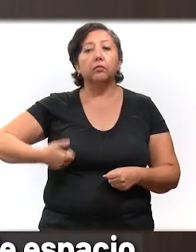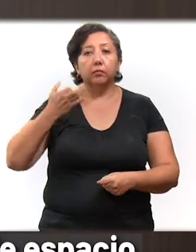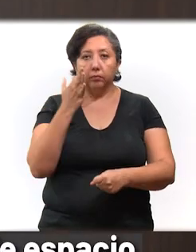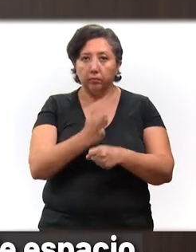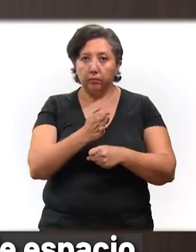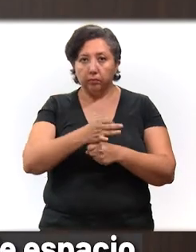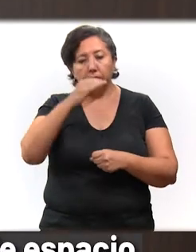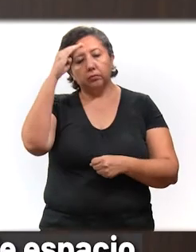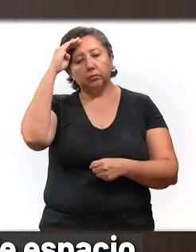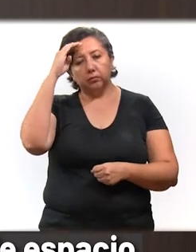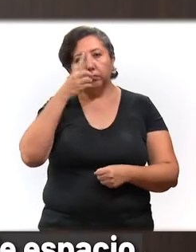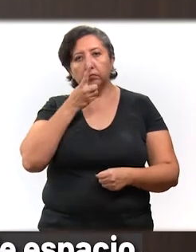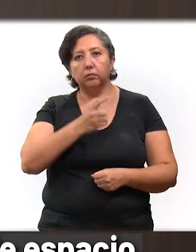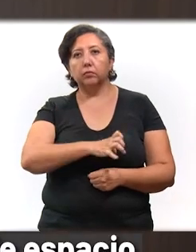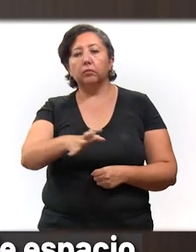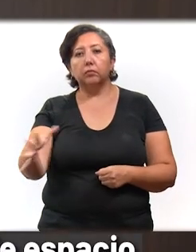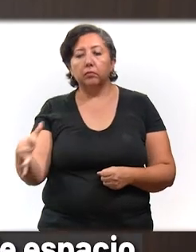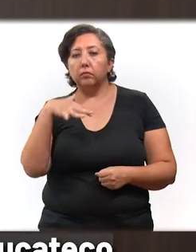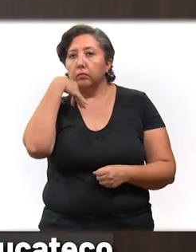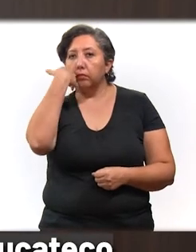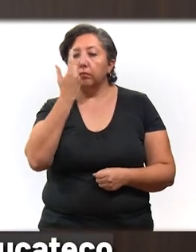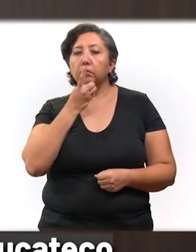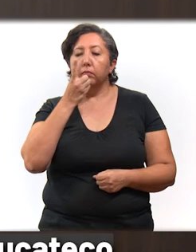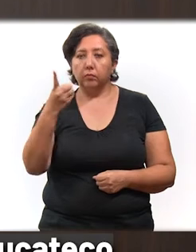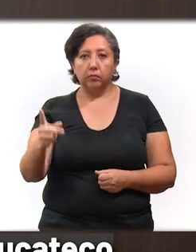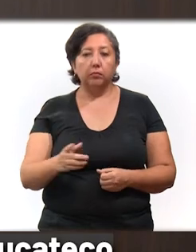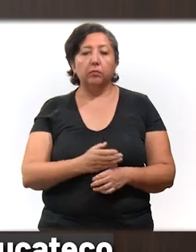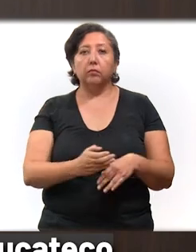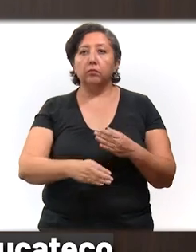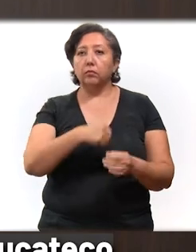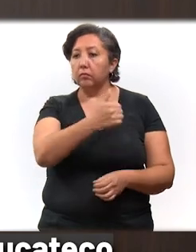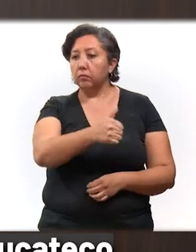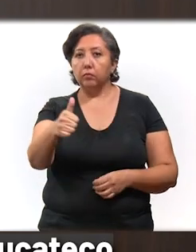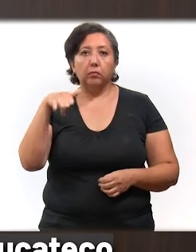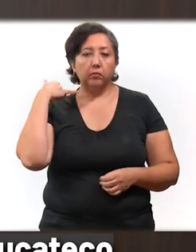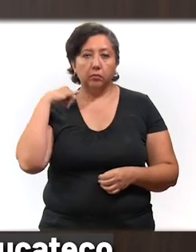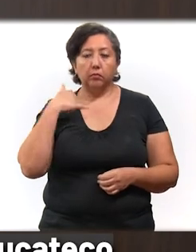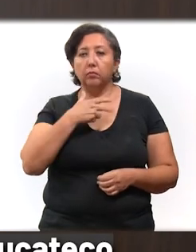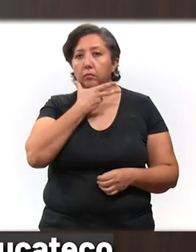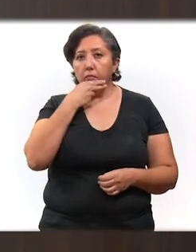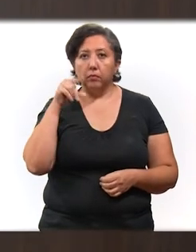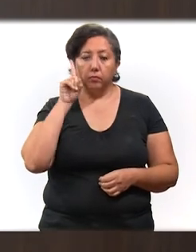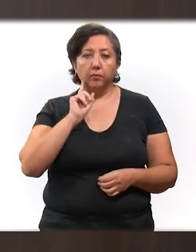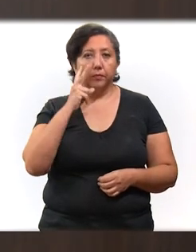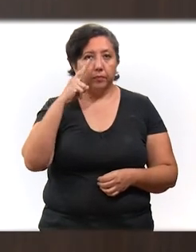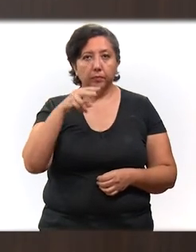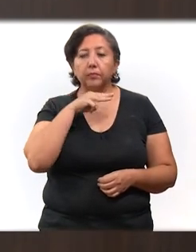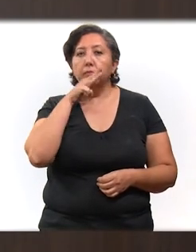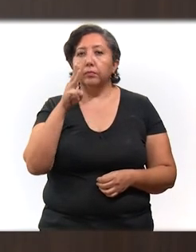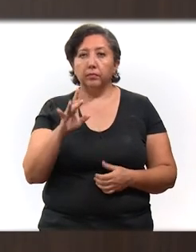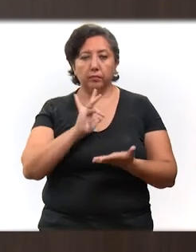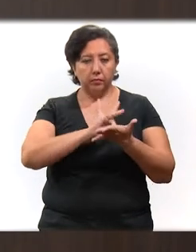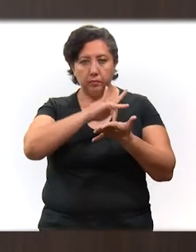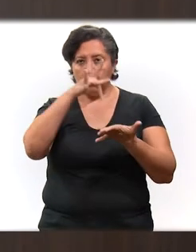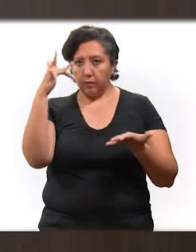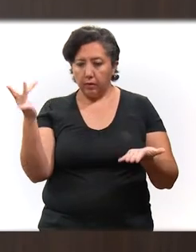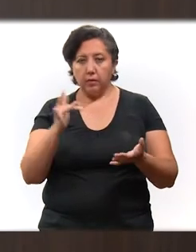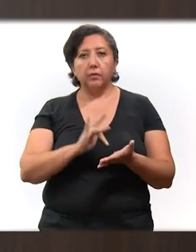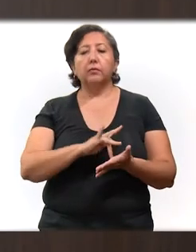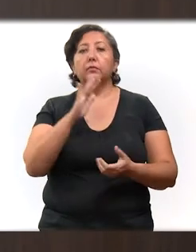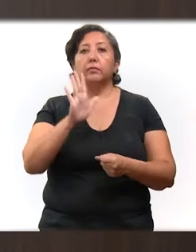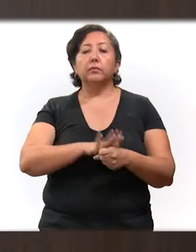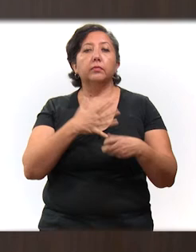y aprovechando este momento de reflexión y de espacio, quiero decirles una cosa a cada yucateca y yucateco que vea este mensaje. Gracias.